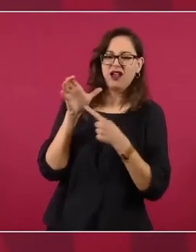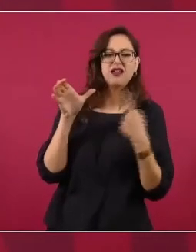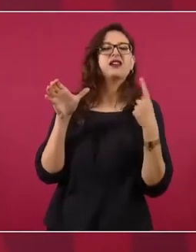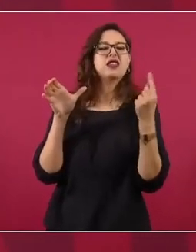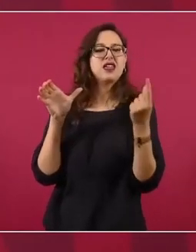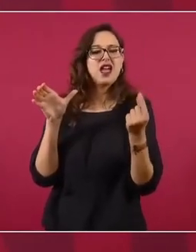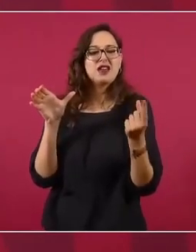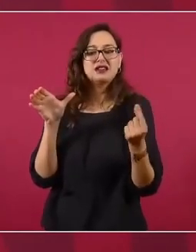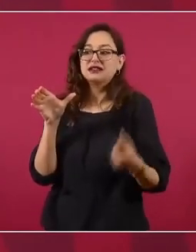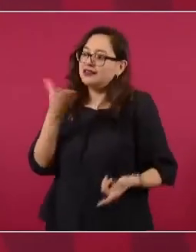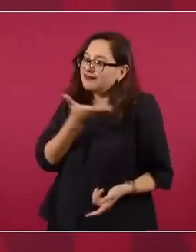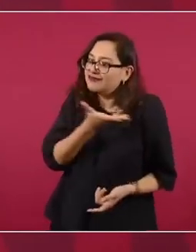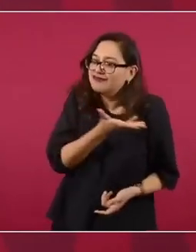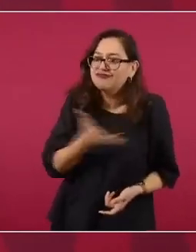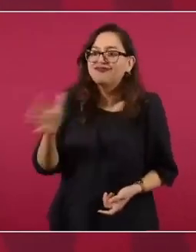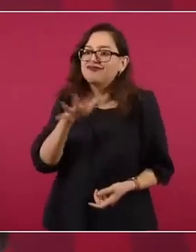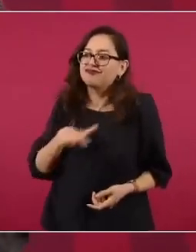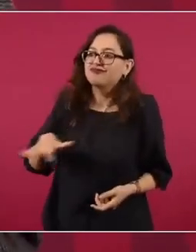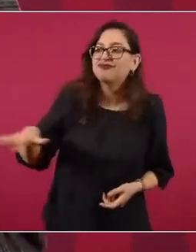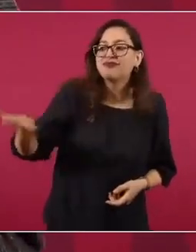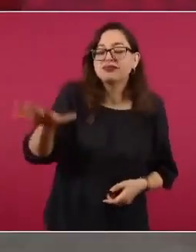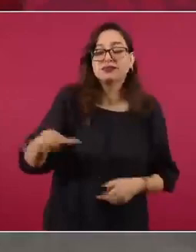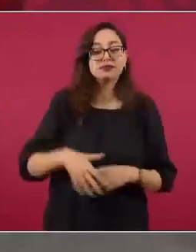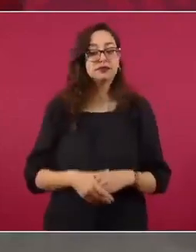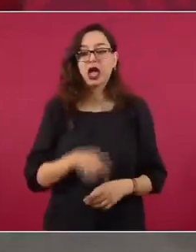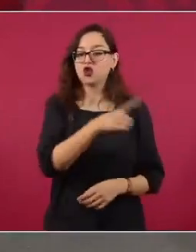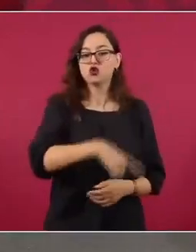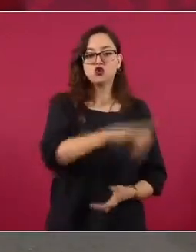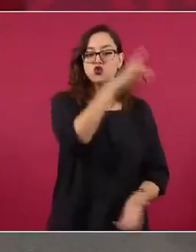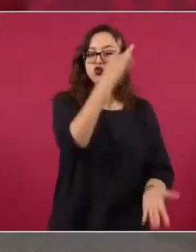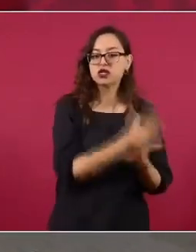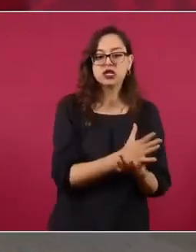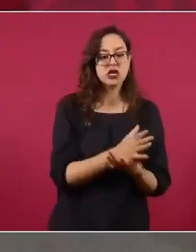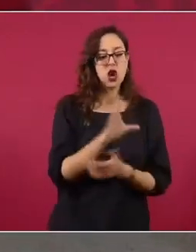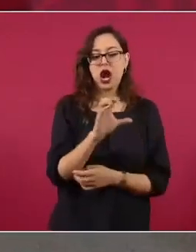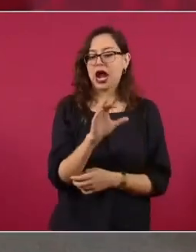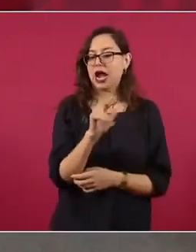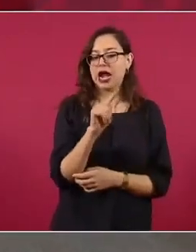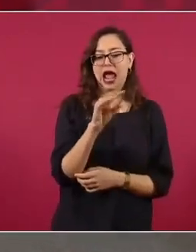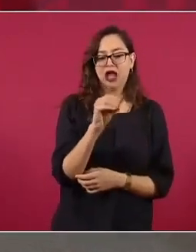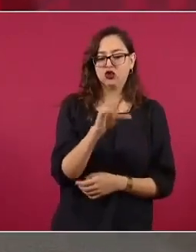es Kratos sin demos,